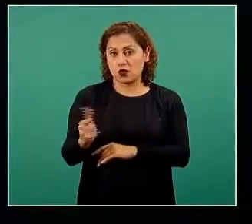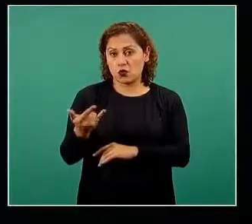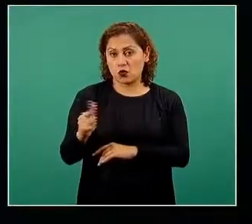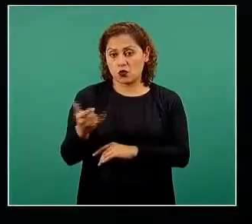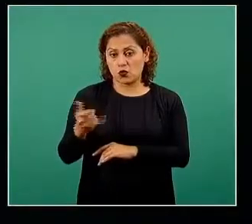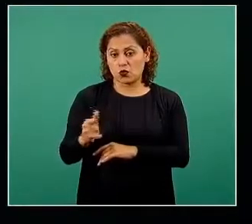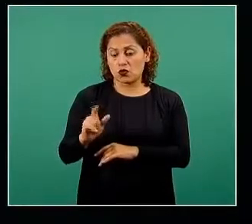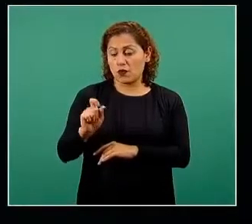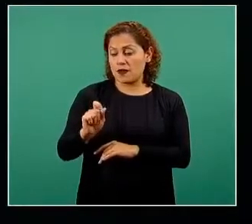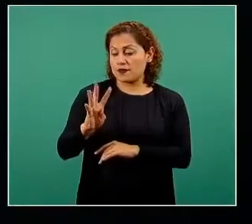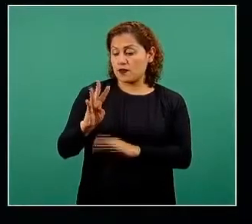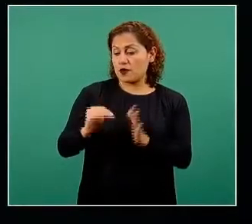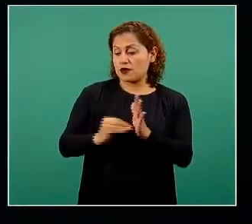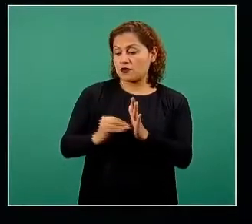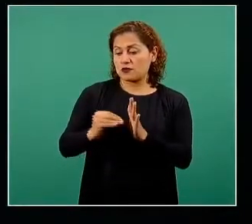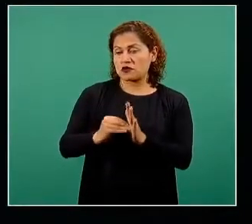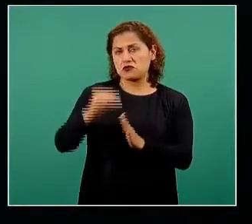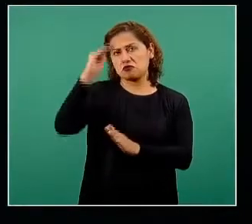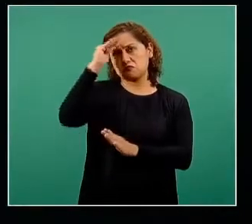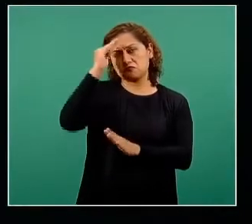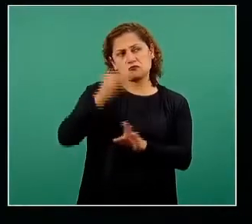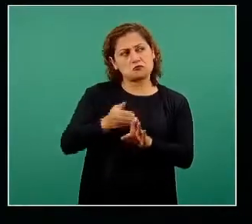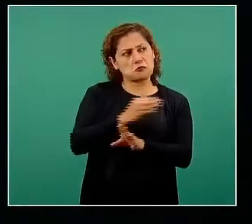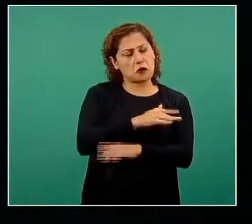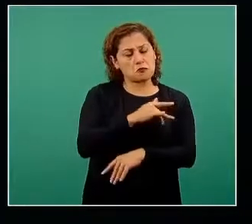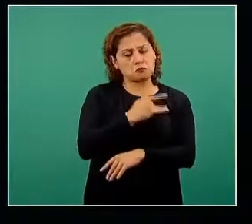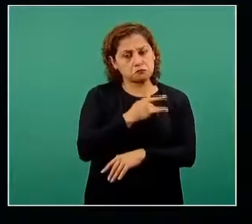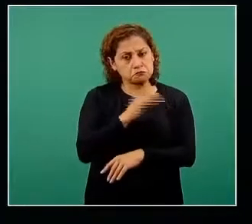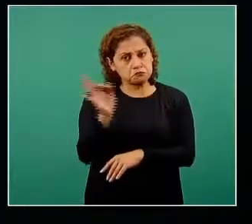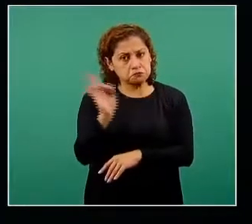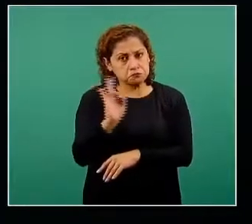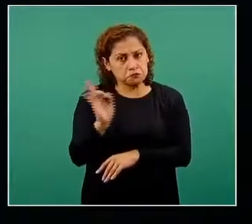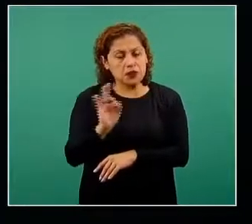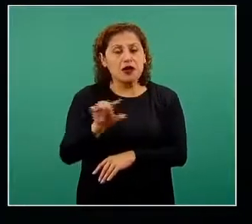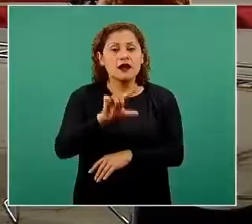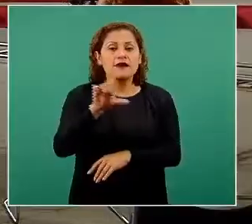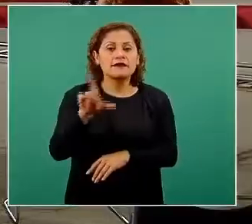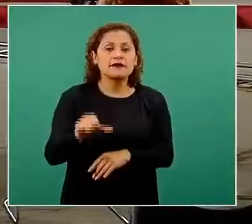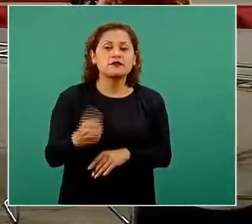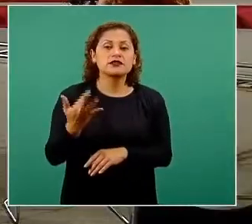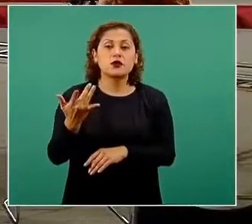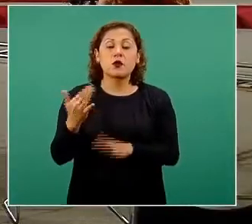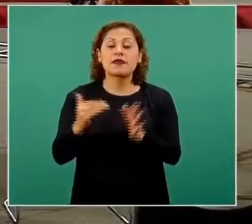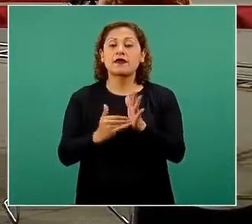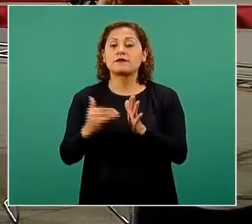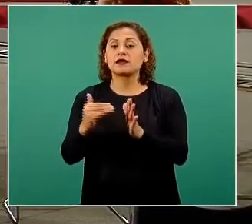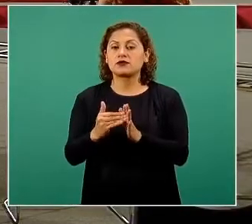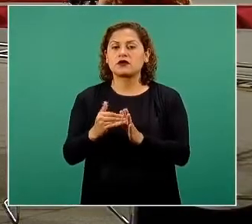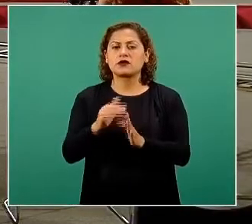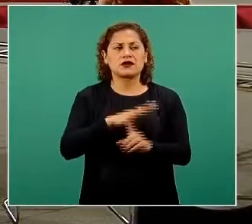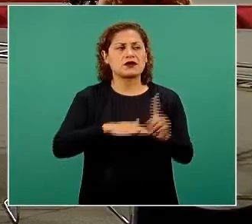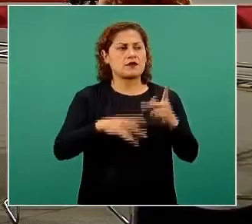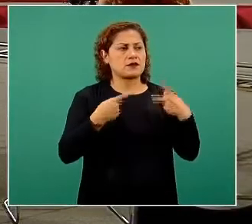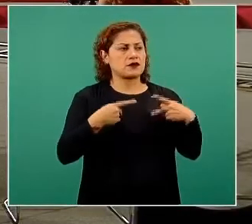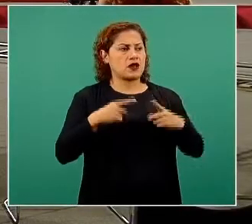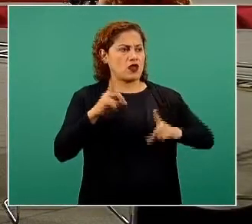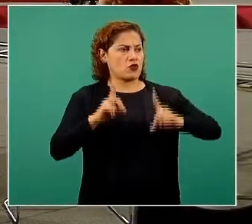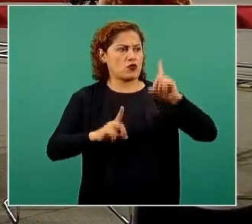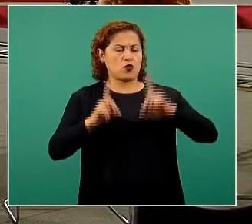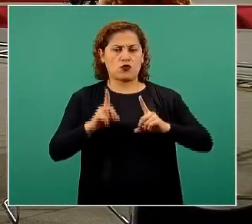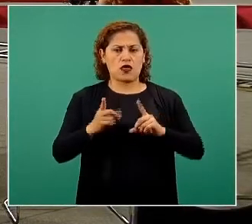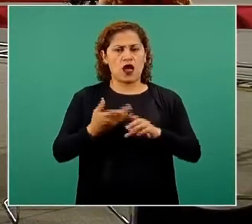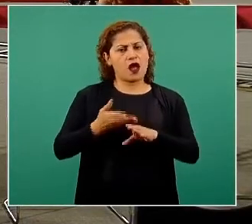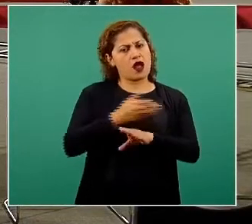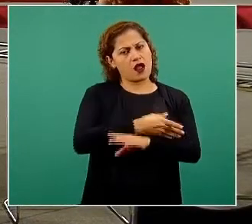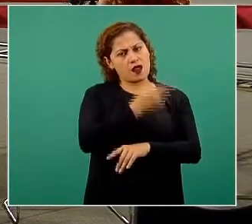24 millones y después que eran 50 millones entonces hay dudas sobre ese aspecto ese es